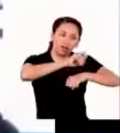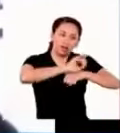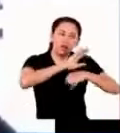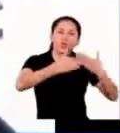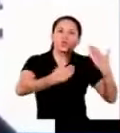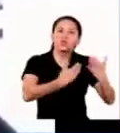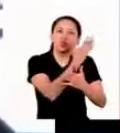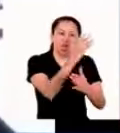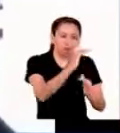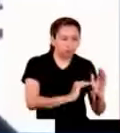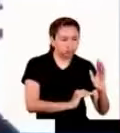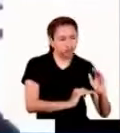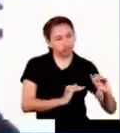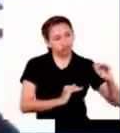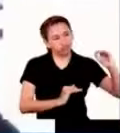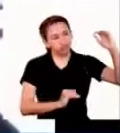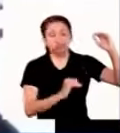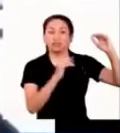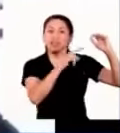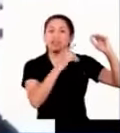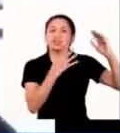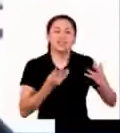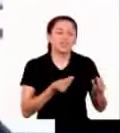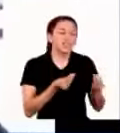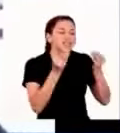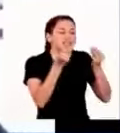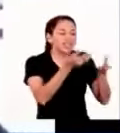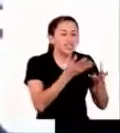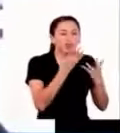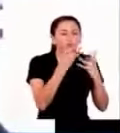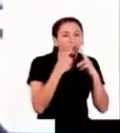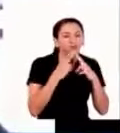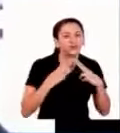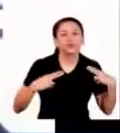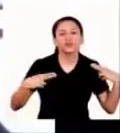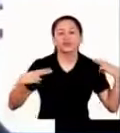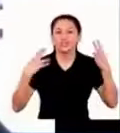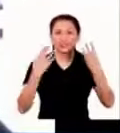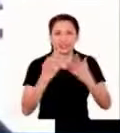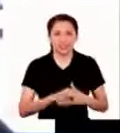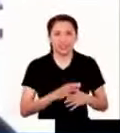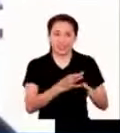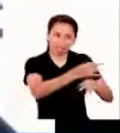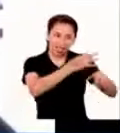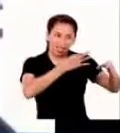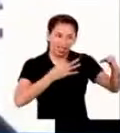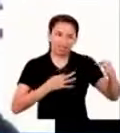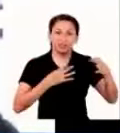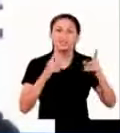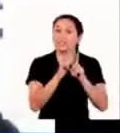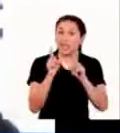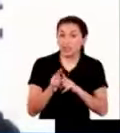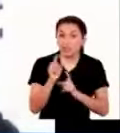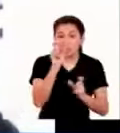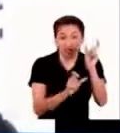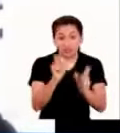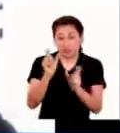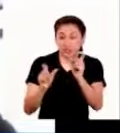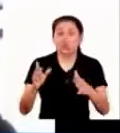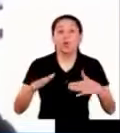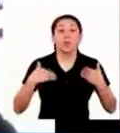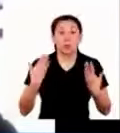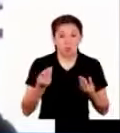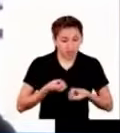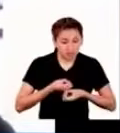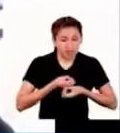y acoger sus emociones con mucha dulzura y empatía a las y los integrantes de las familias también podemos